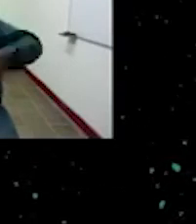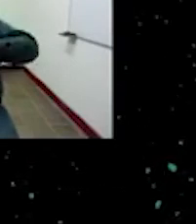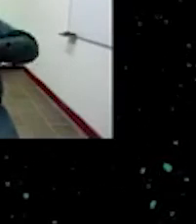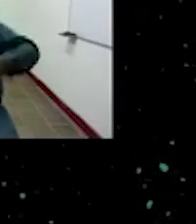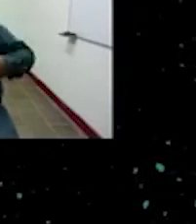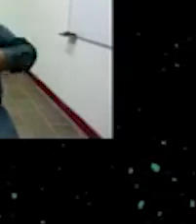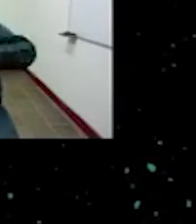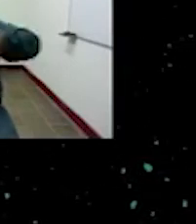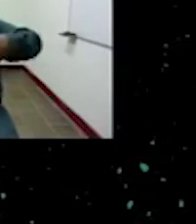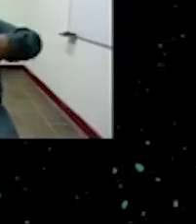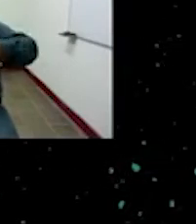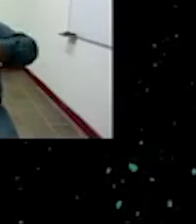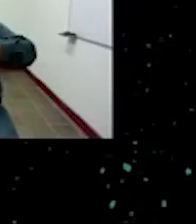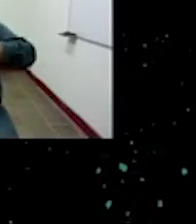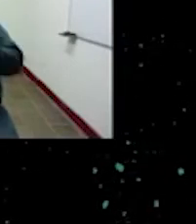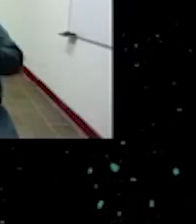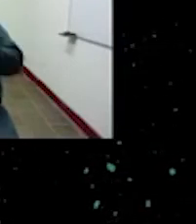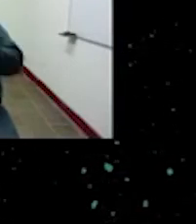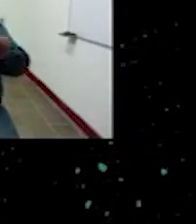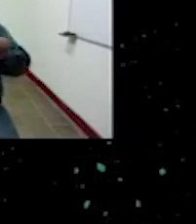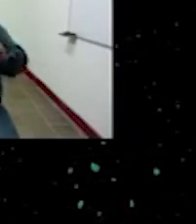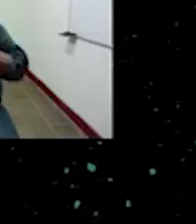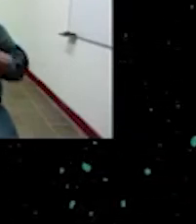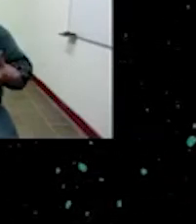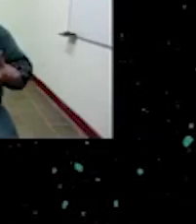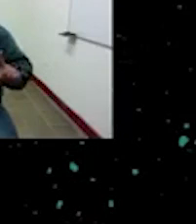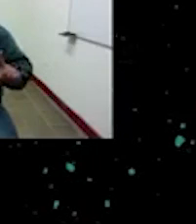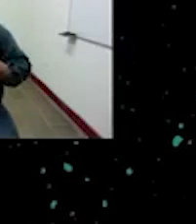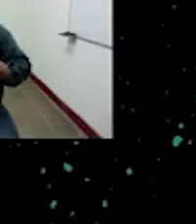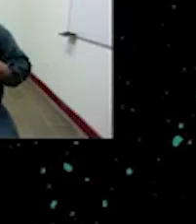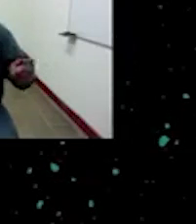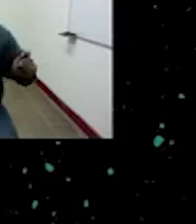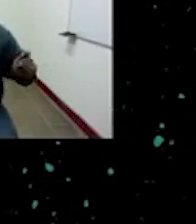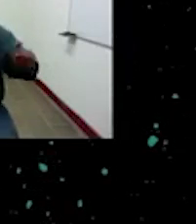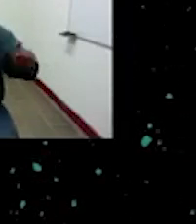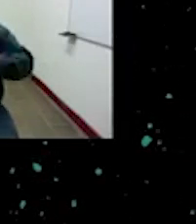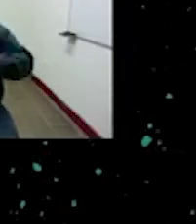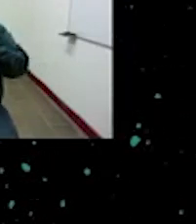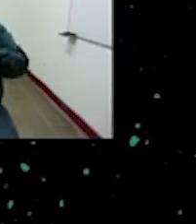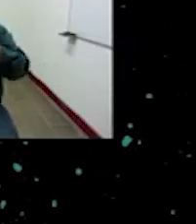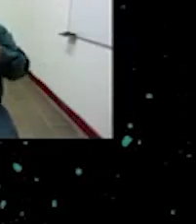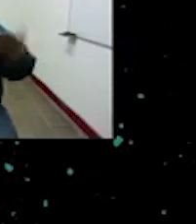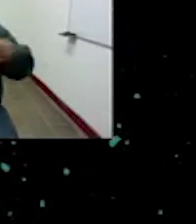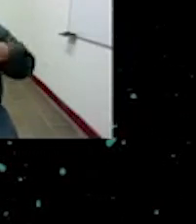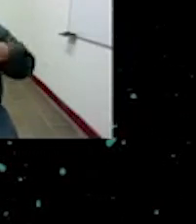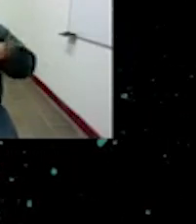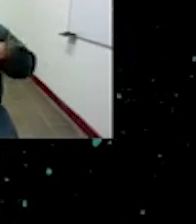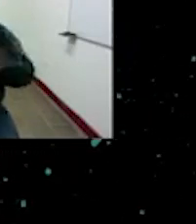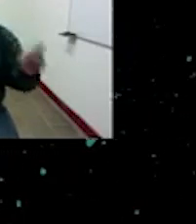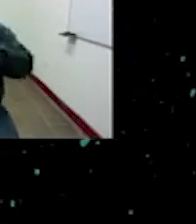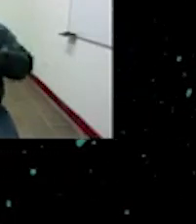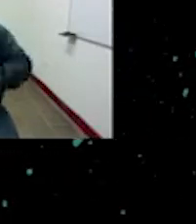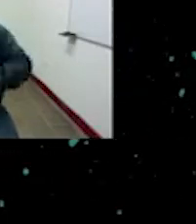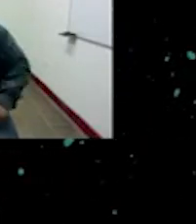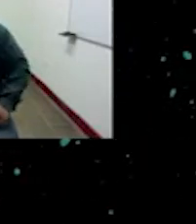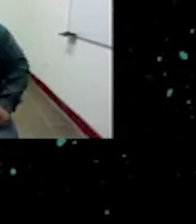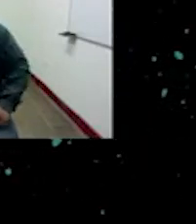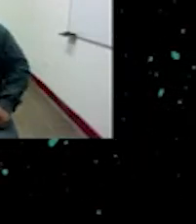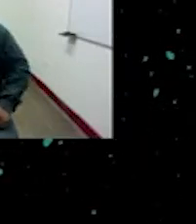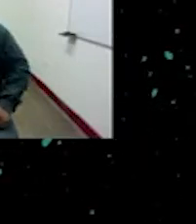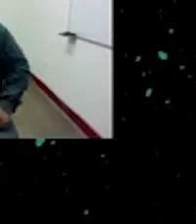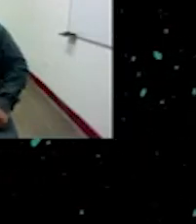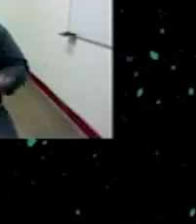se busca mejor es cambiar esto no lo que generó la la modernidad bueno Duce lo mira mira este desde lo